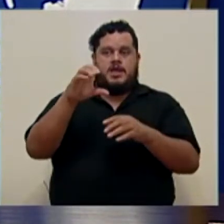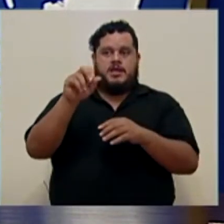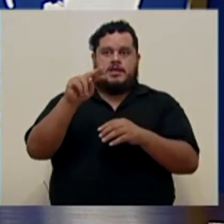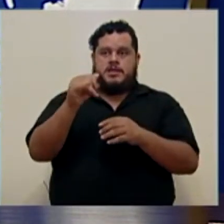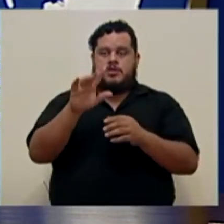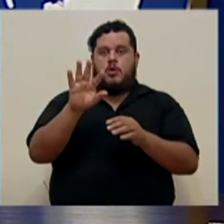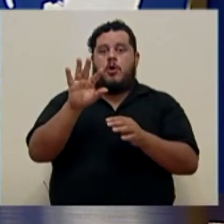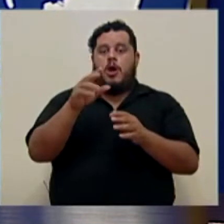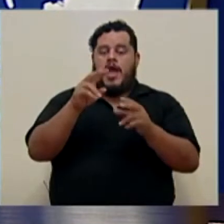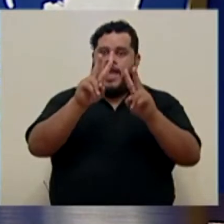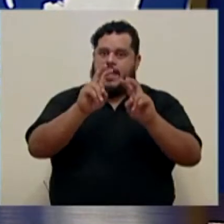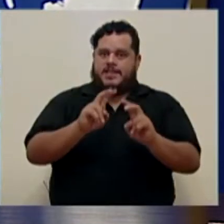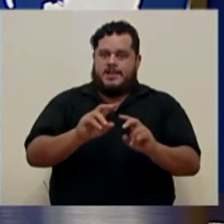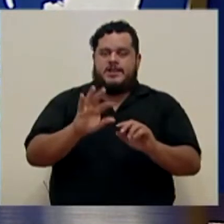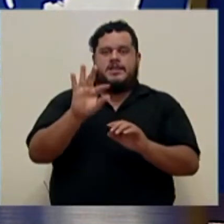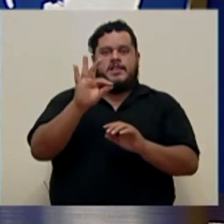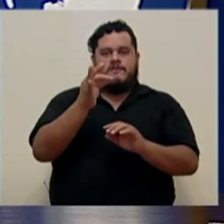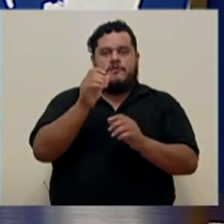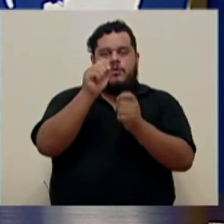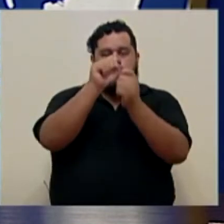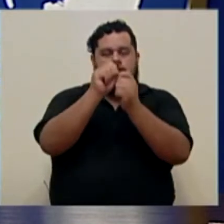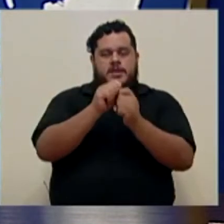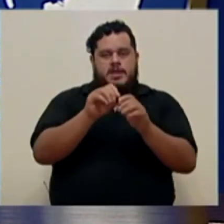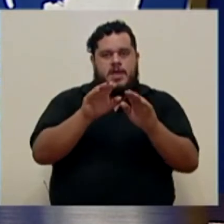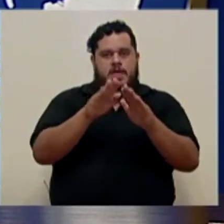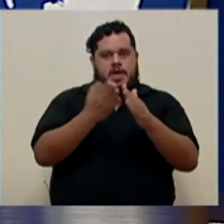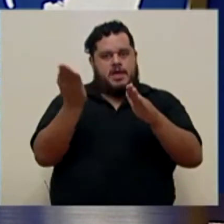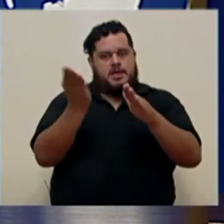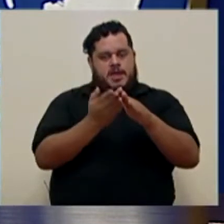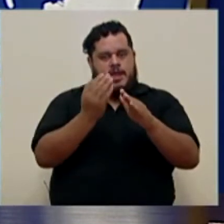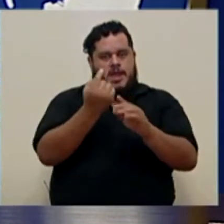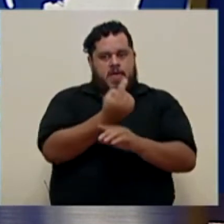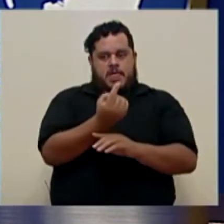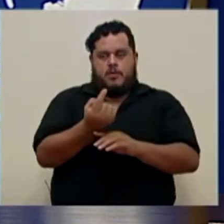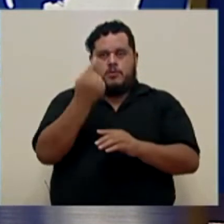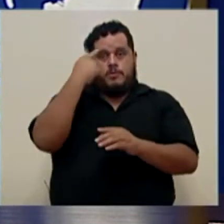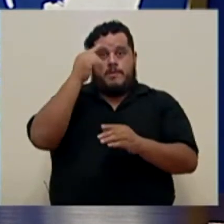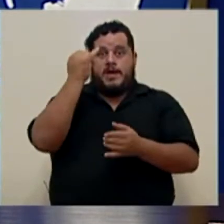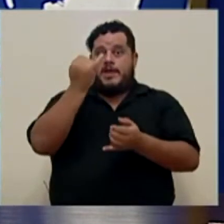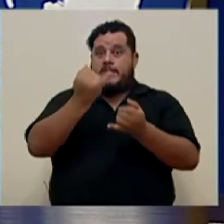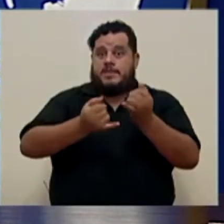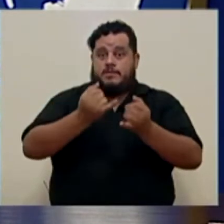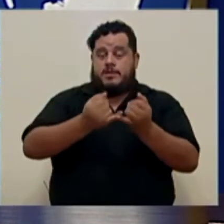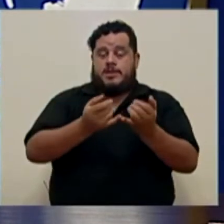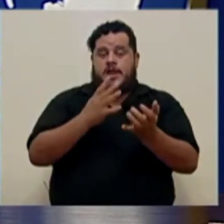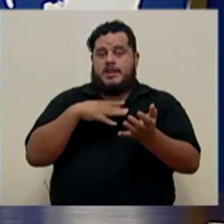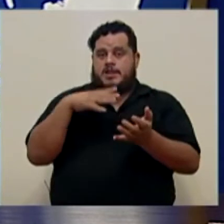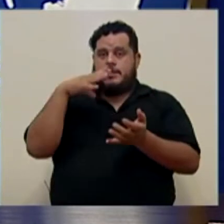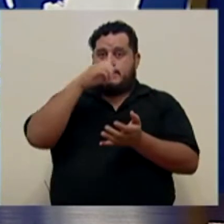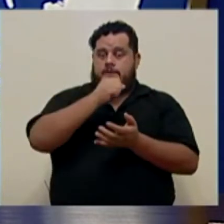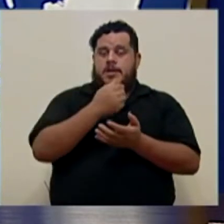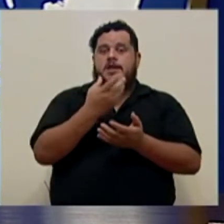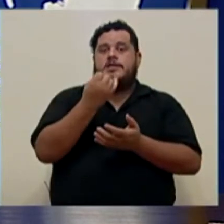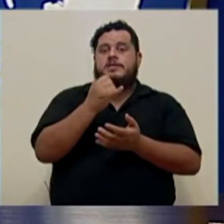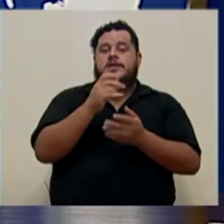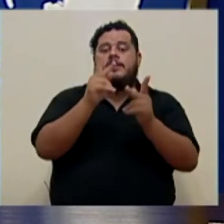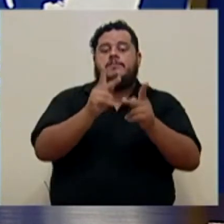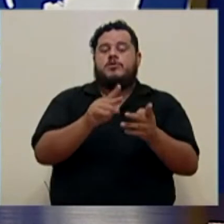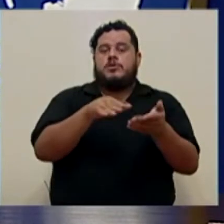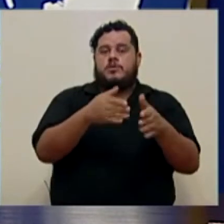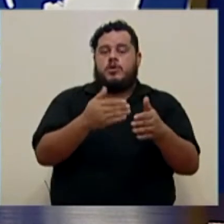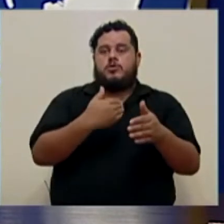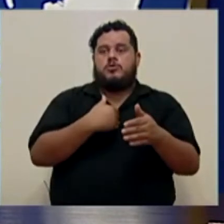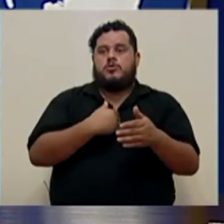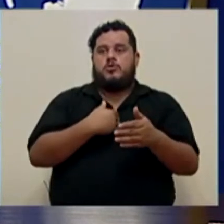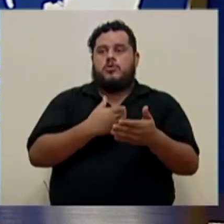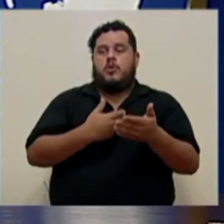detallada cada expediente cada información que está disponible para llegar a la conclusión de si la persona que falleció tuvo